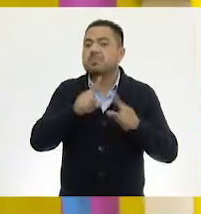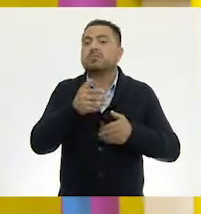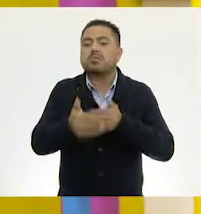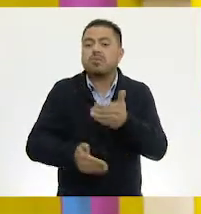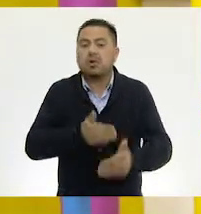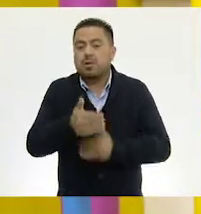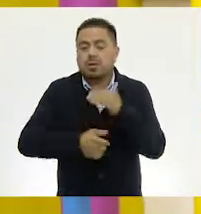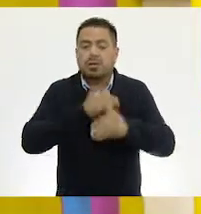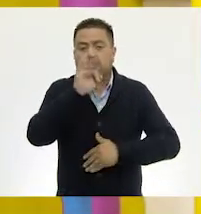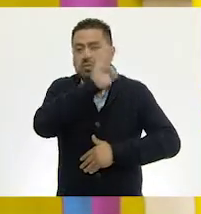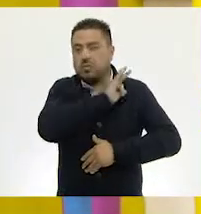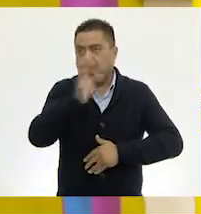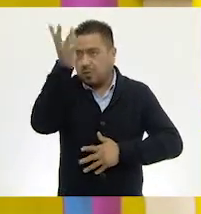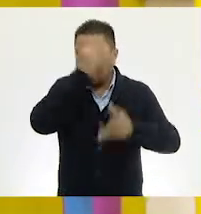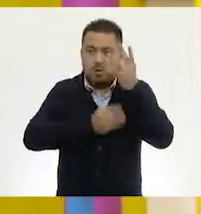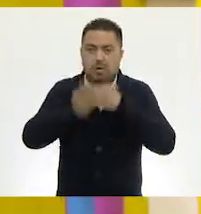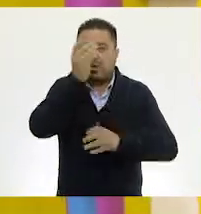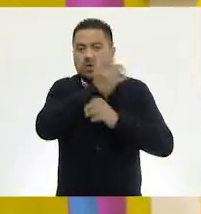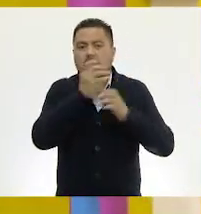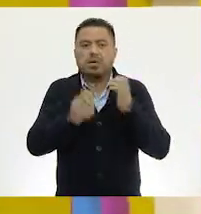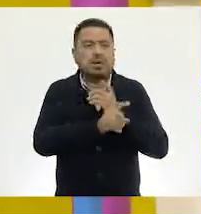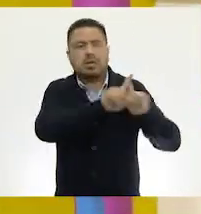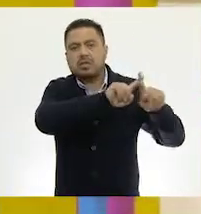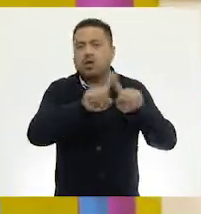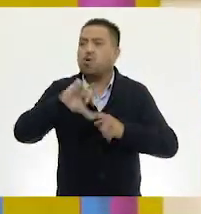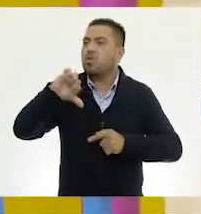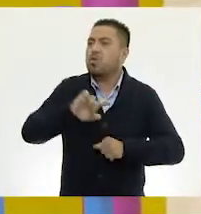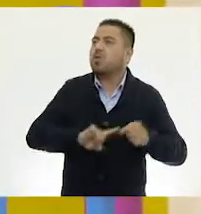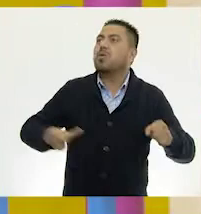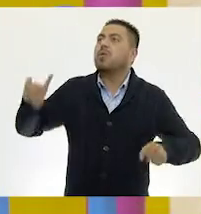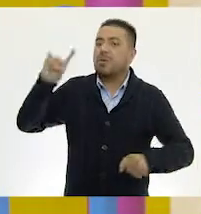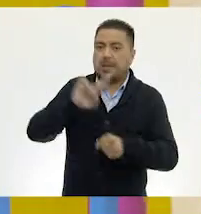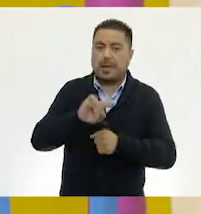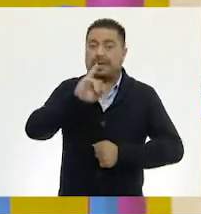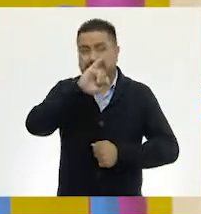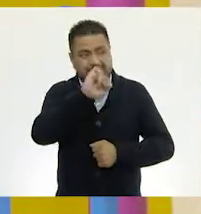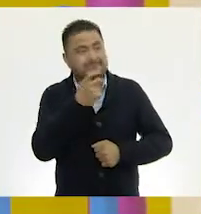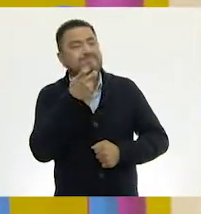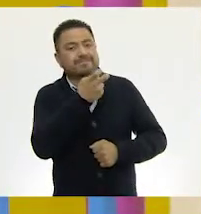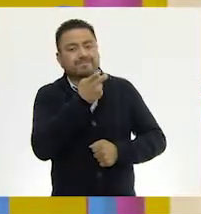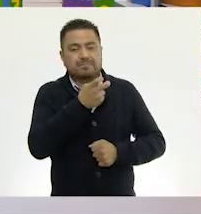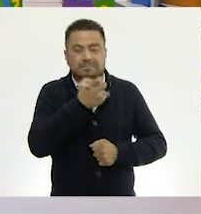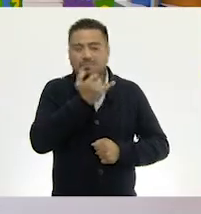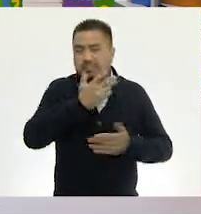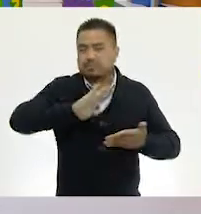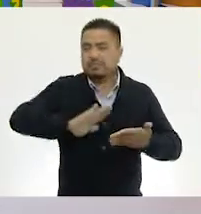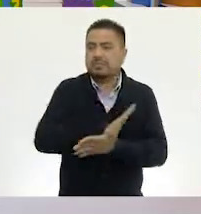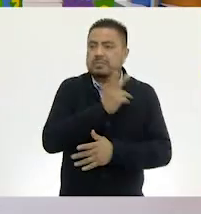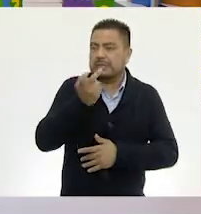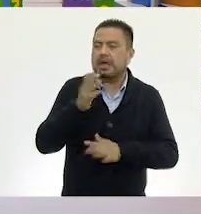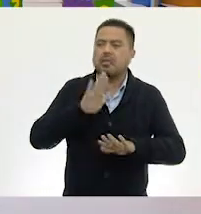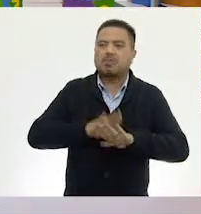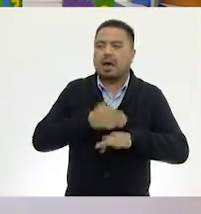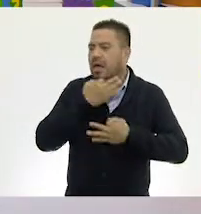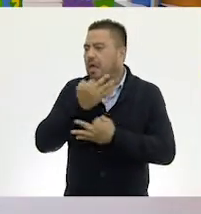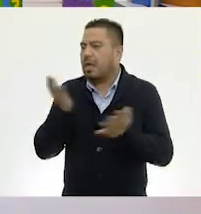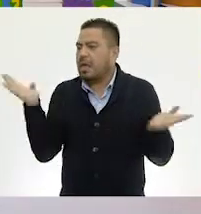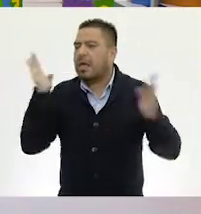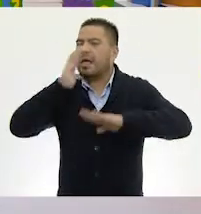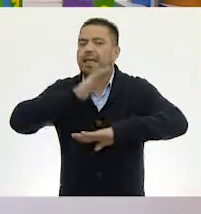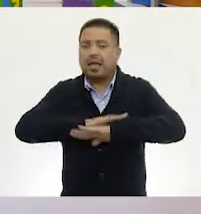pudimos aprender cosas diferentes el día de hoy. Exacto. Exacto. Y esto es lo más entretenido.